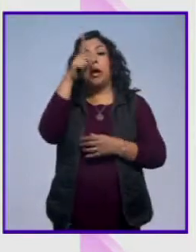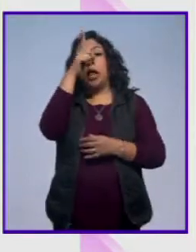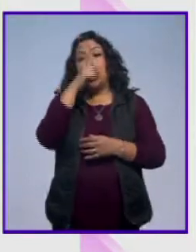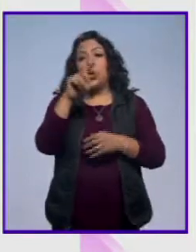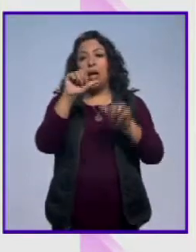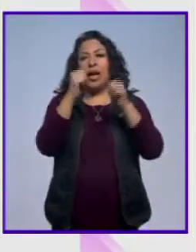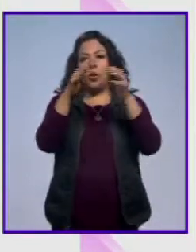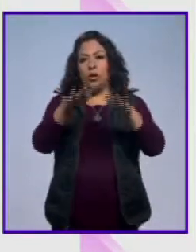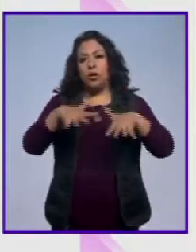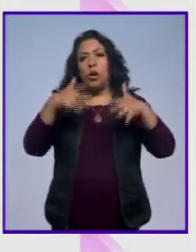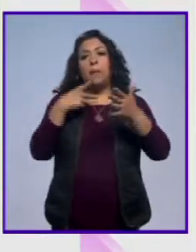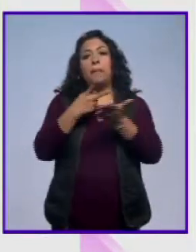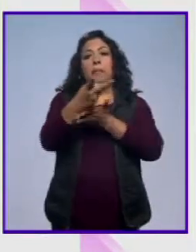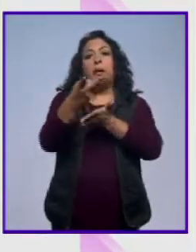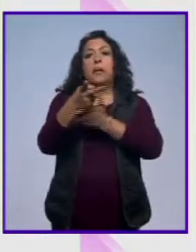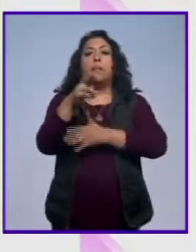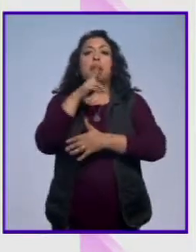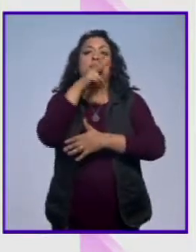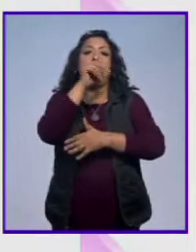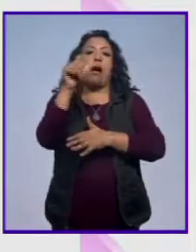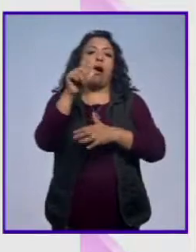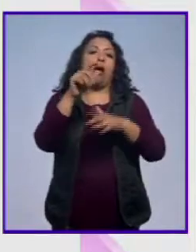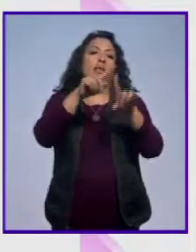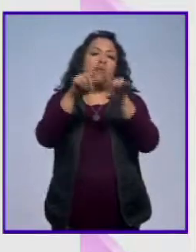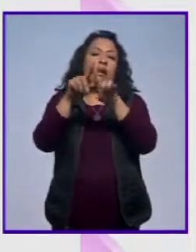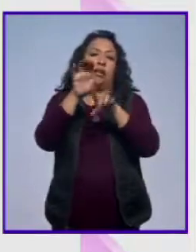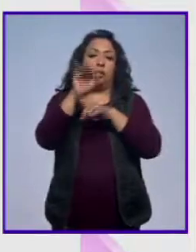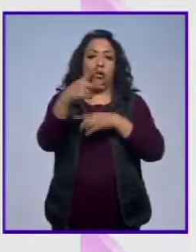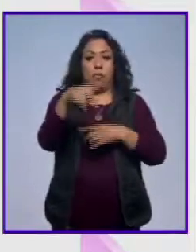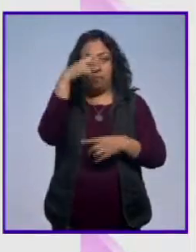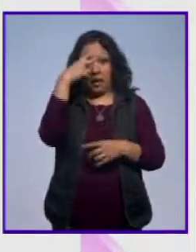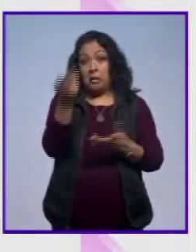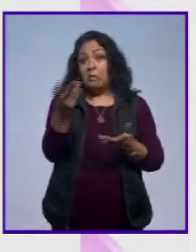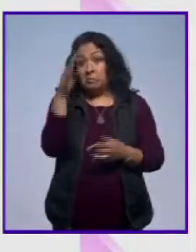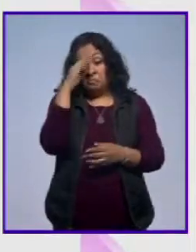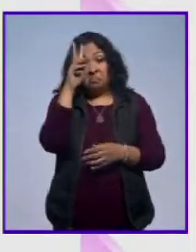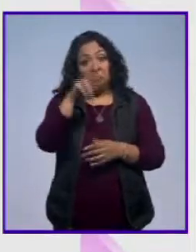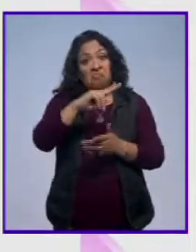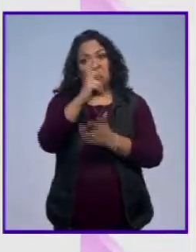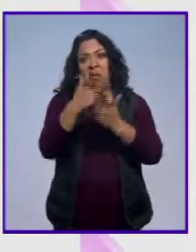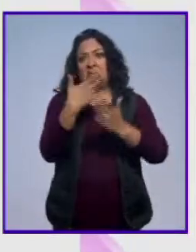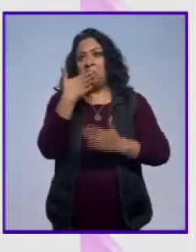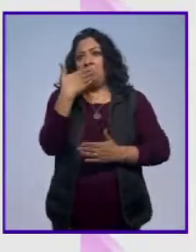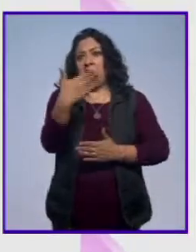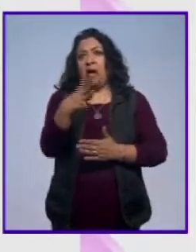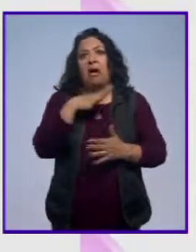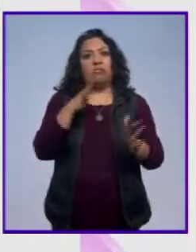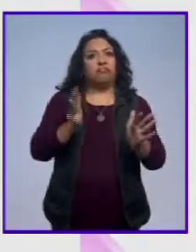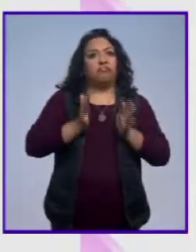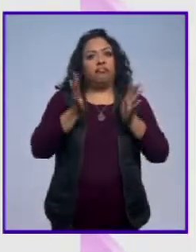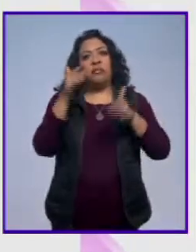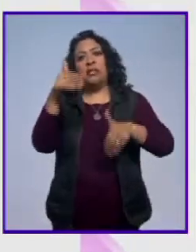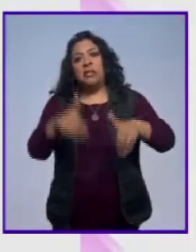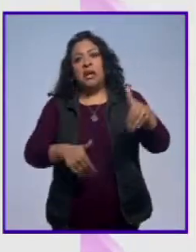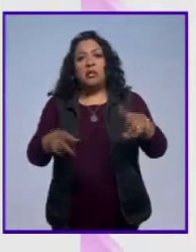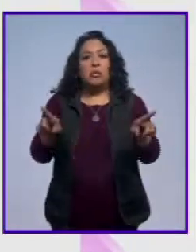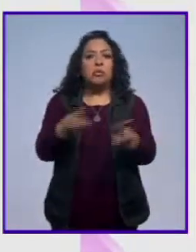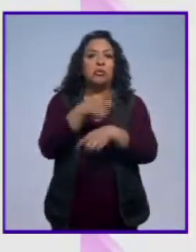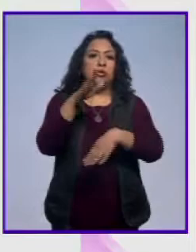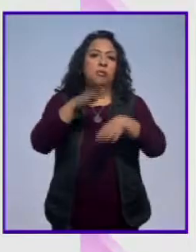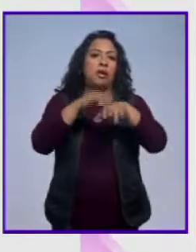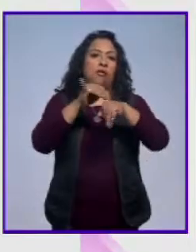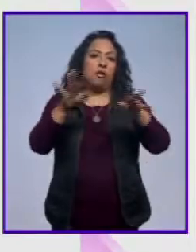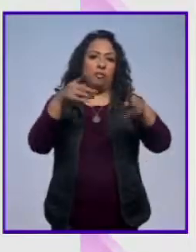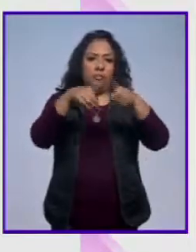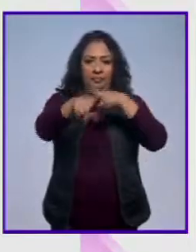que premia lo mejor del espectáculo en vivo en nuestro país. ¿Qué les parece? Un gran programa. Bien, ¿no? Con muchas sorpresas, teatro, música y mucho